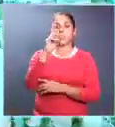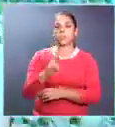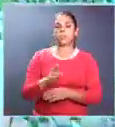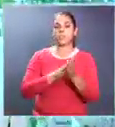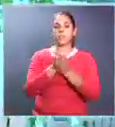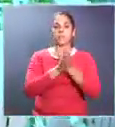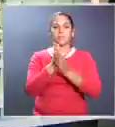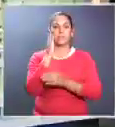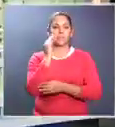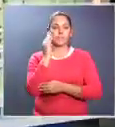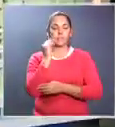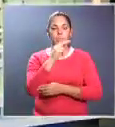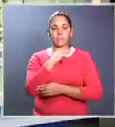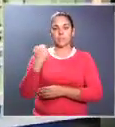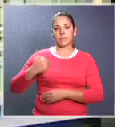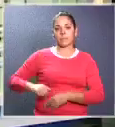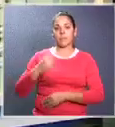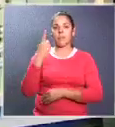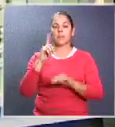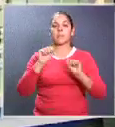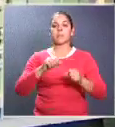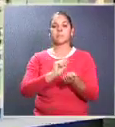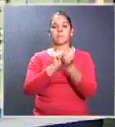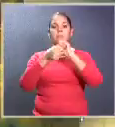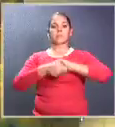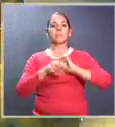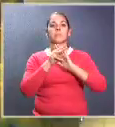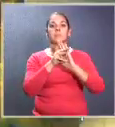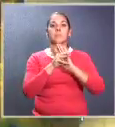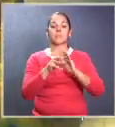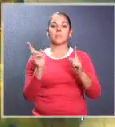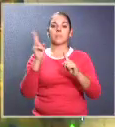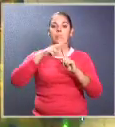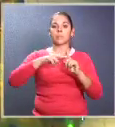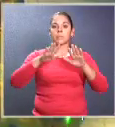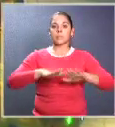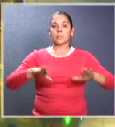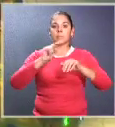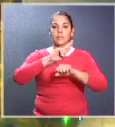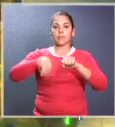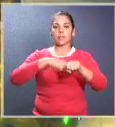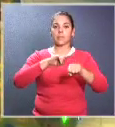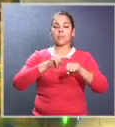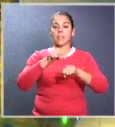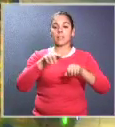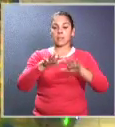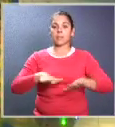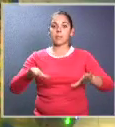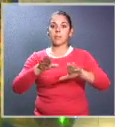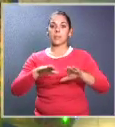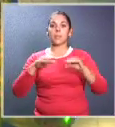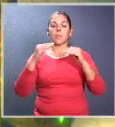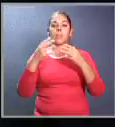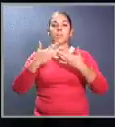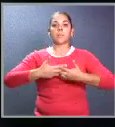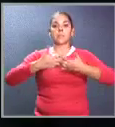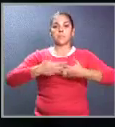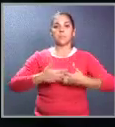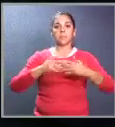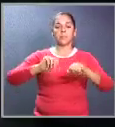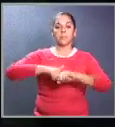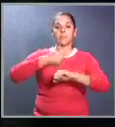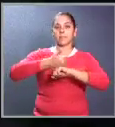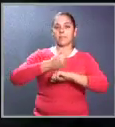aprovechará la experiencia de China para adaptar este modelo en el territorio nacional. Esta zona industrial le permitiría a los inversionistas chinos